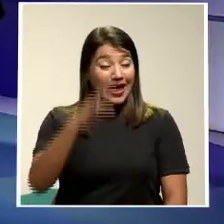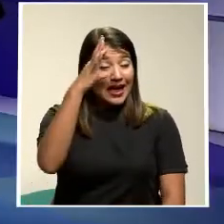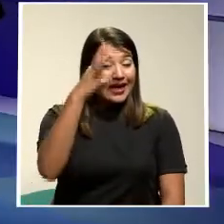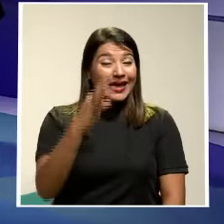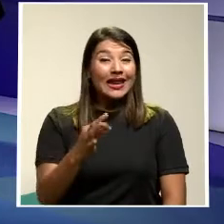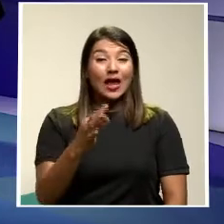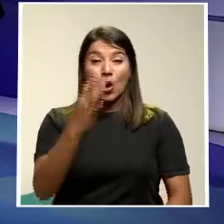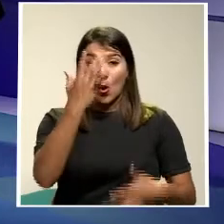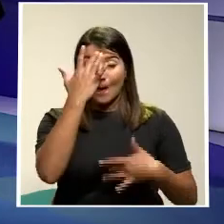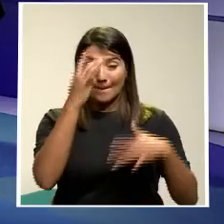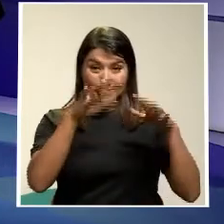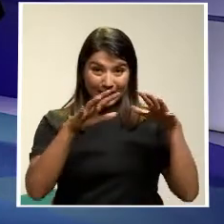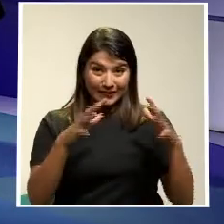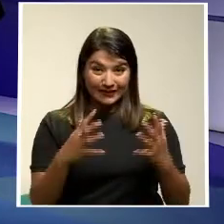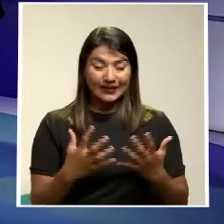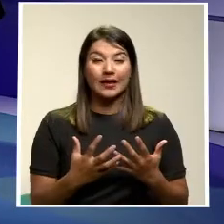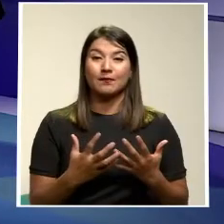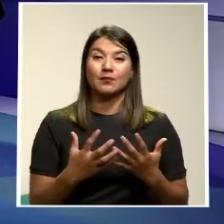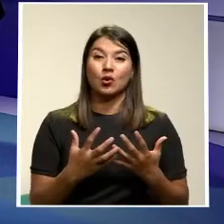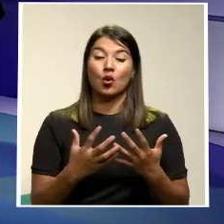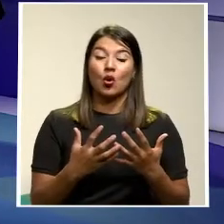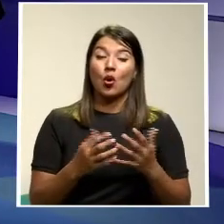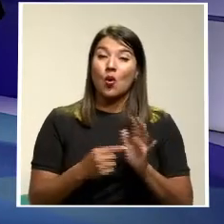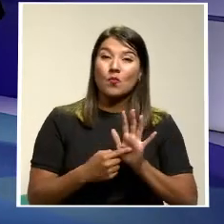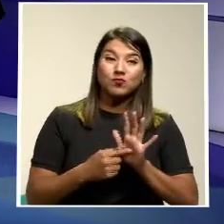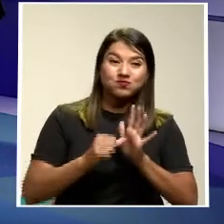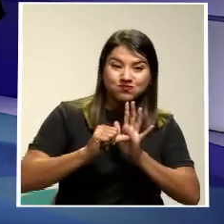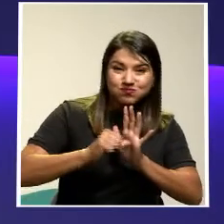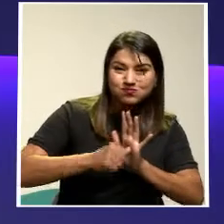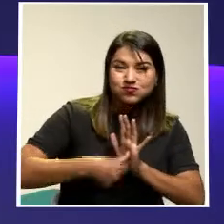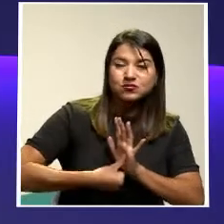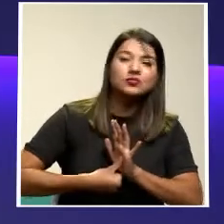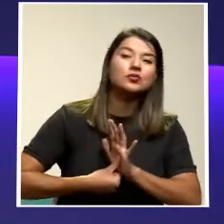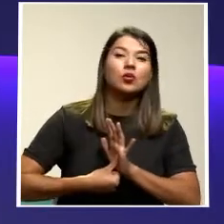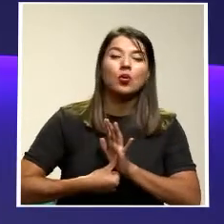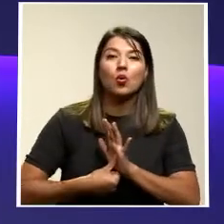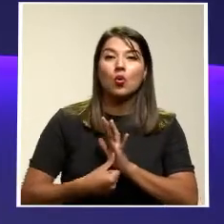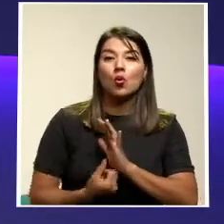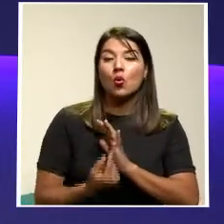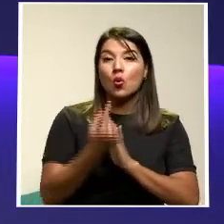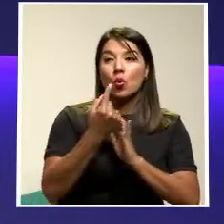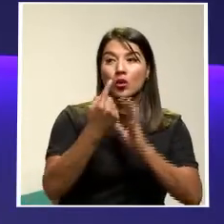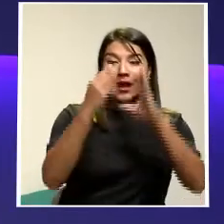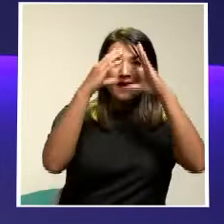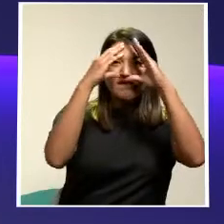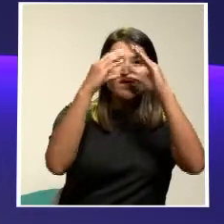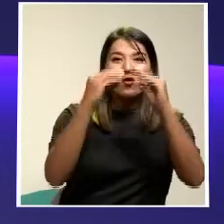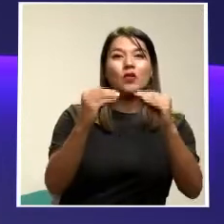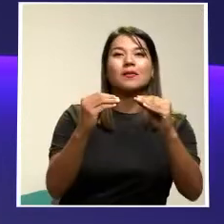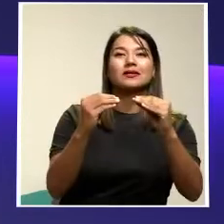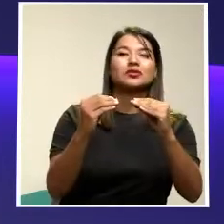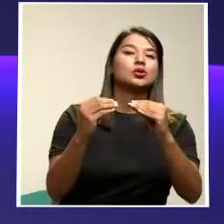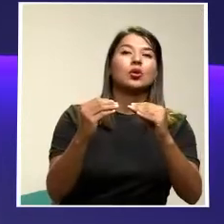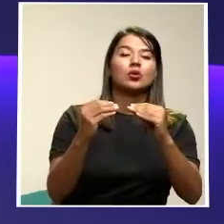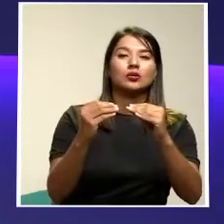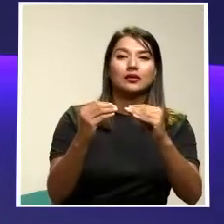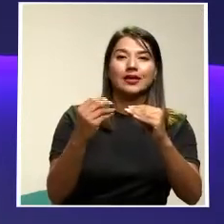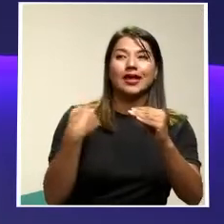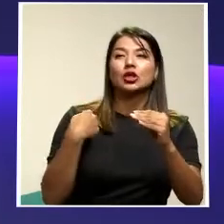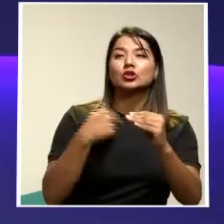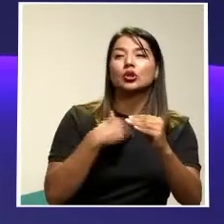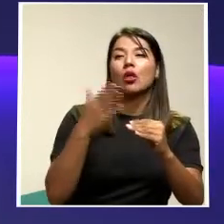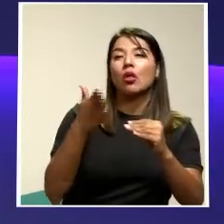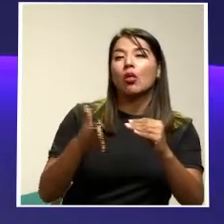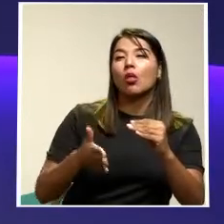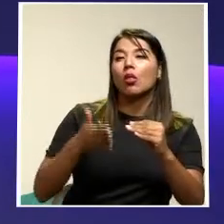Catalizó Una situación Que ubicábamos Por lo menos Muchos años Para adelante Que ese Que ese